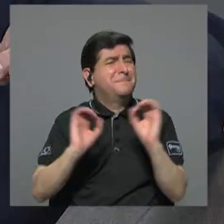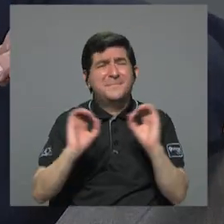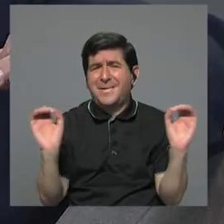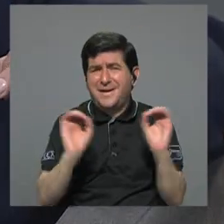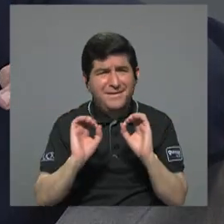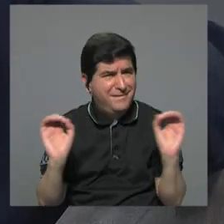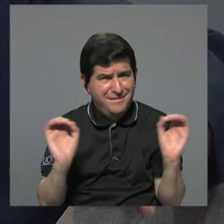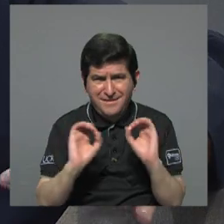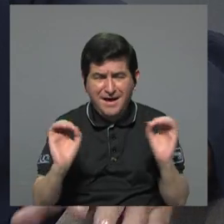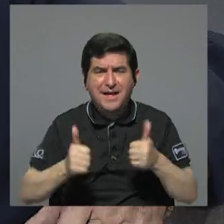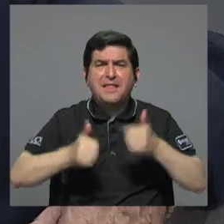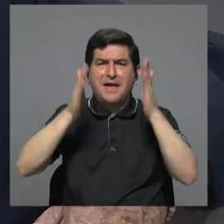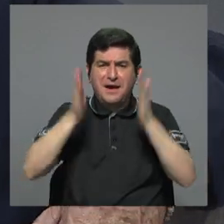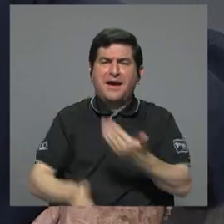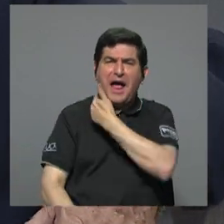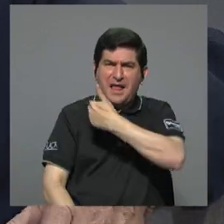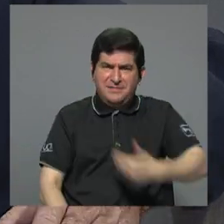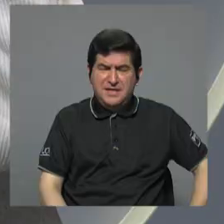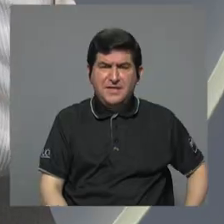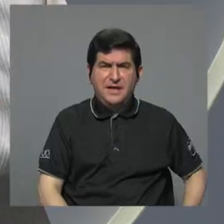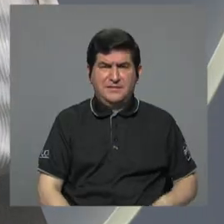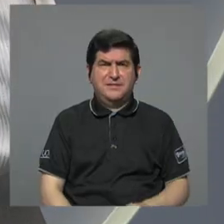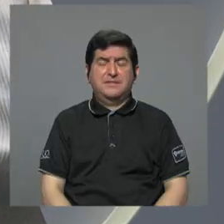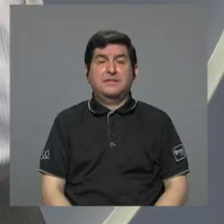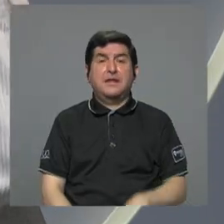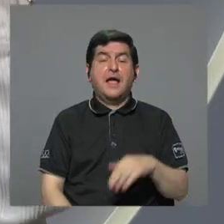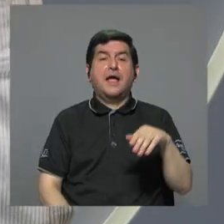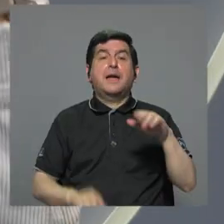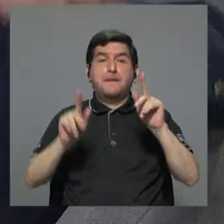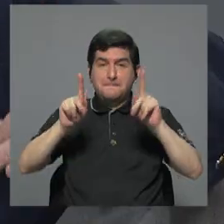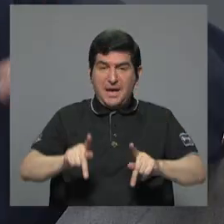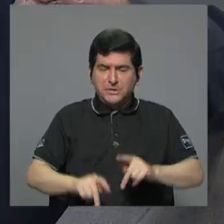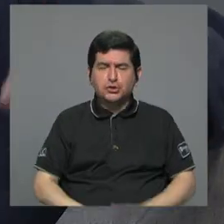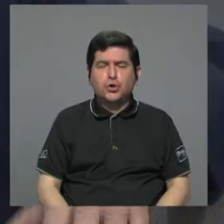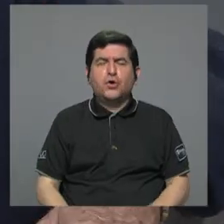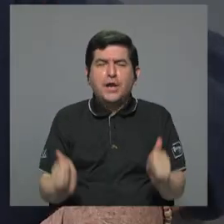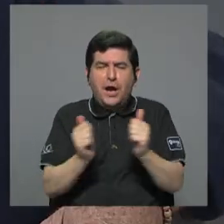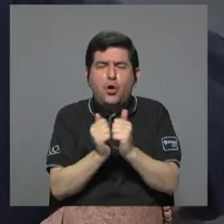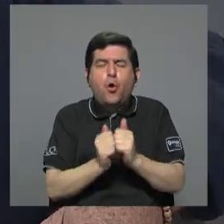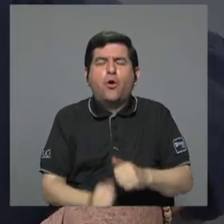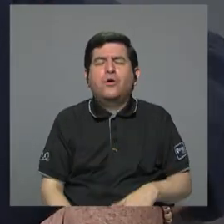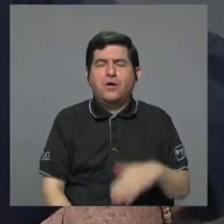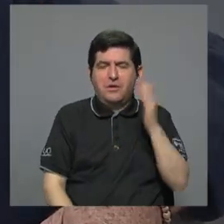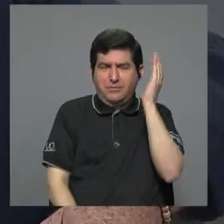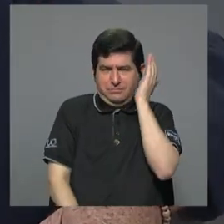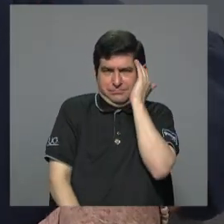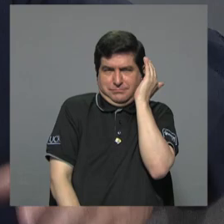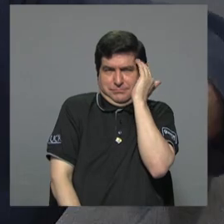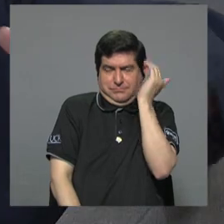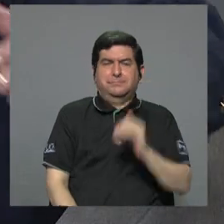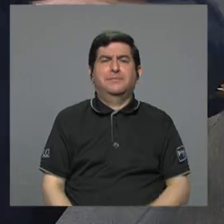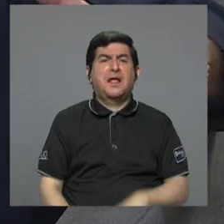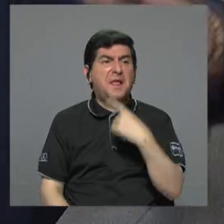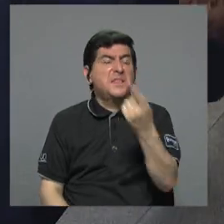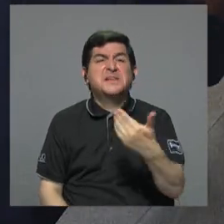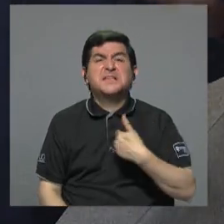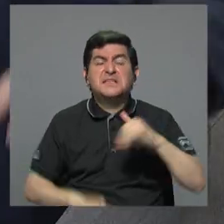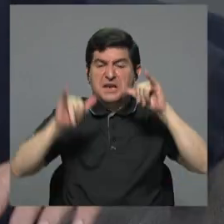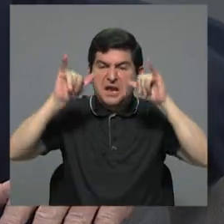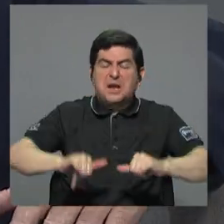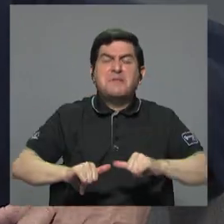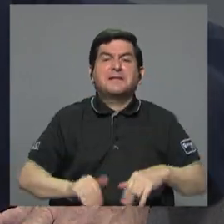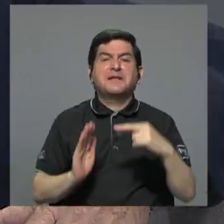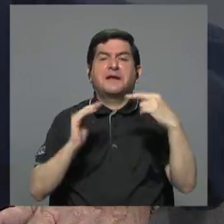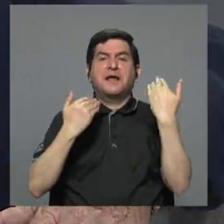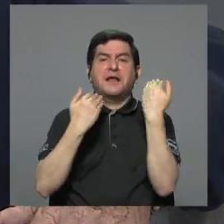Ningún, ningún candidato a la presidencia que sea acuerdo, ningún candidato a la presidencia que sea acuerdo, dice que tiene que mantenerse